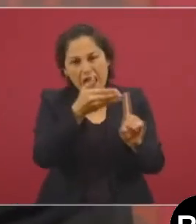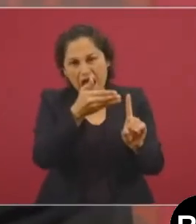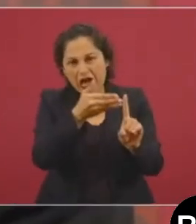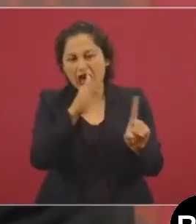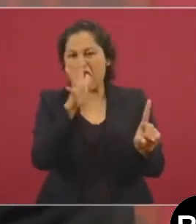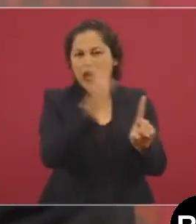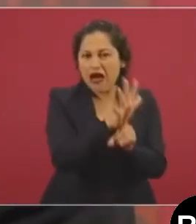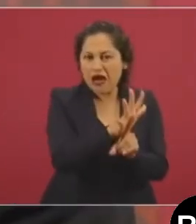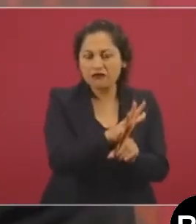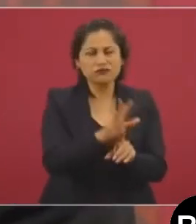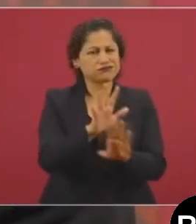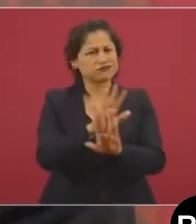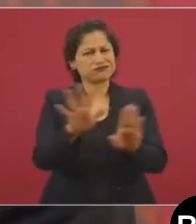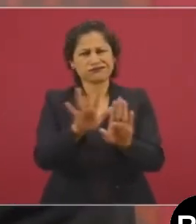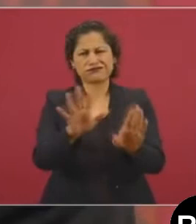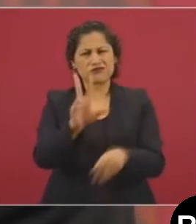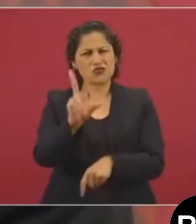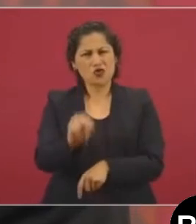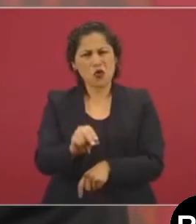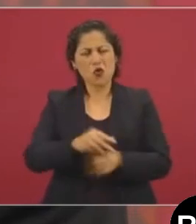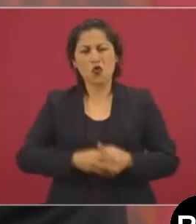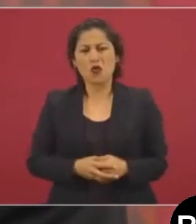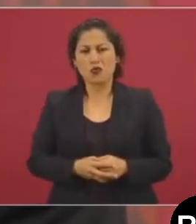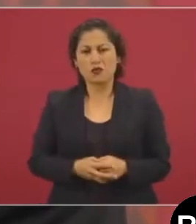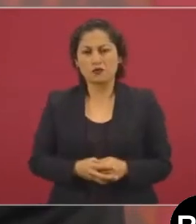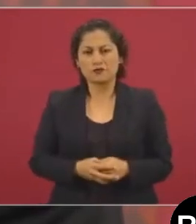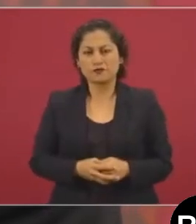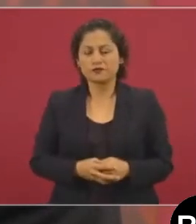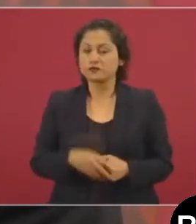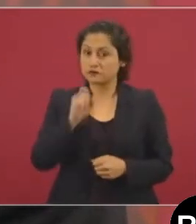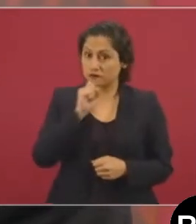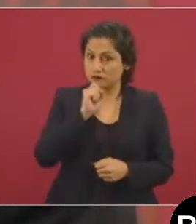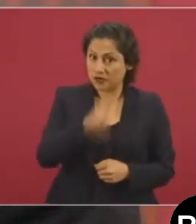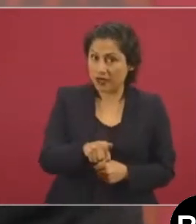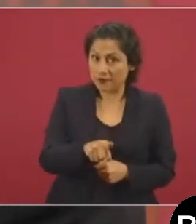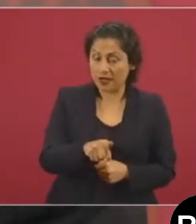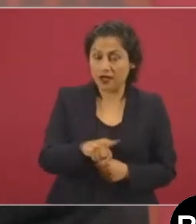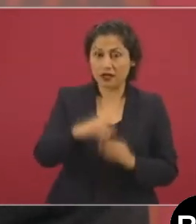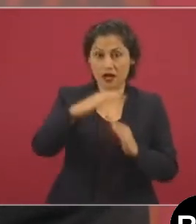no se rellenen las urnas,